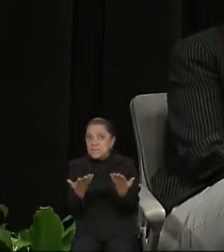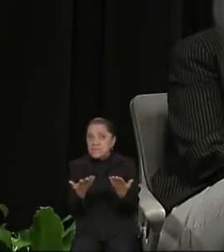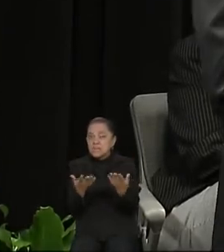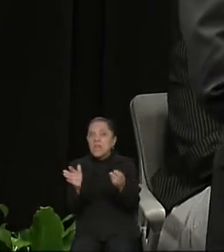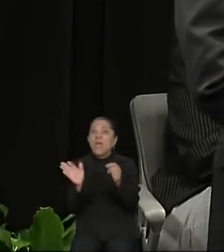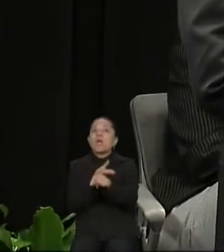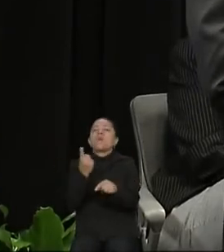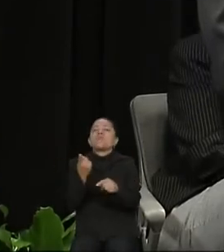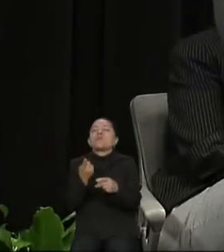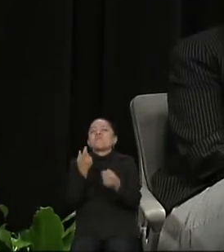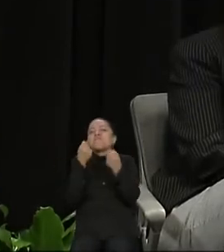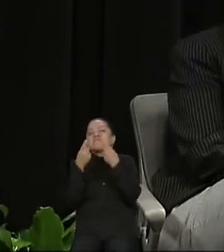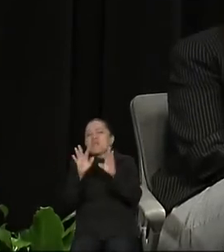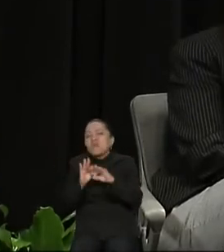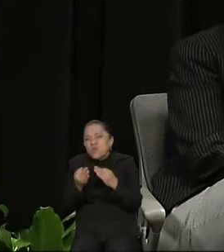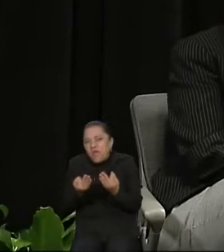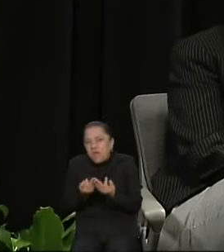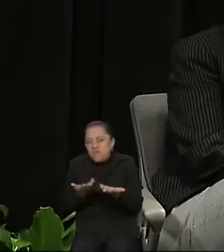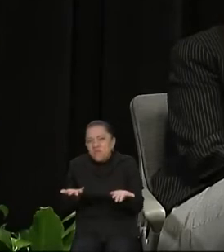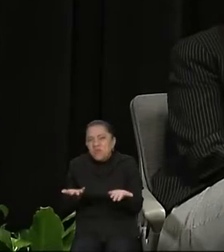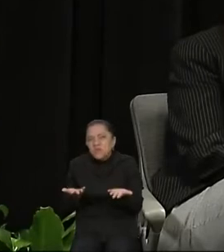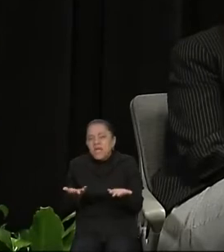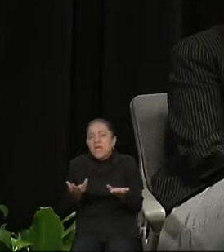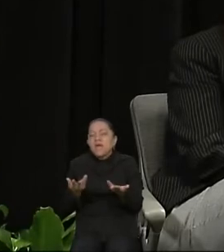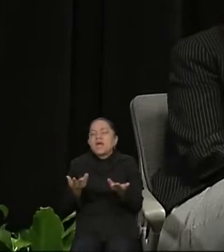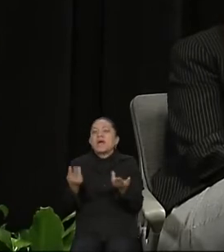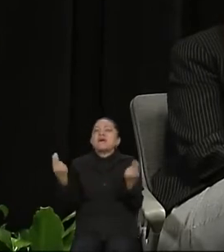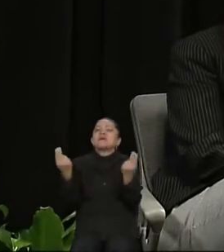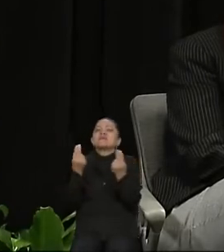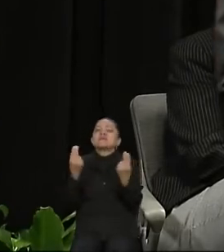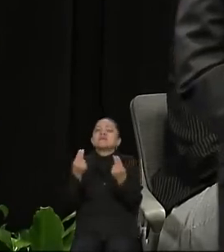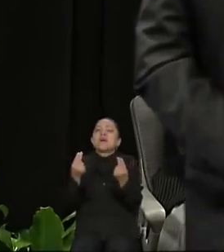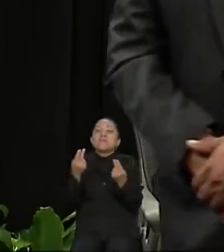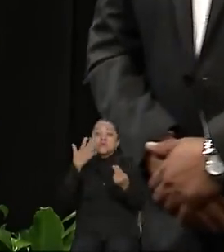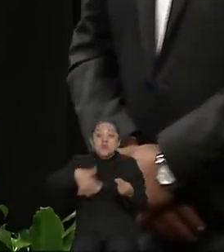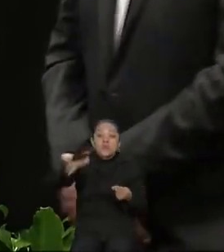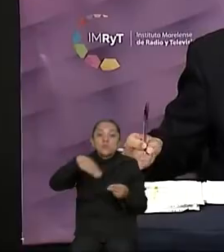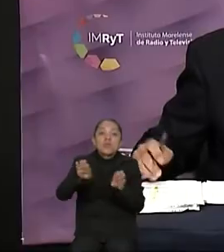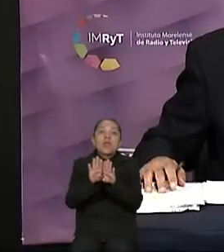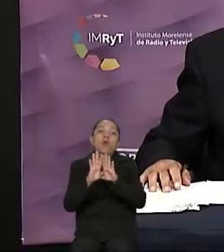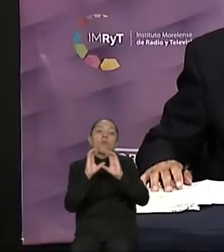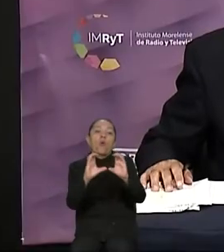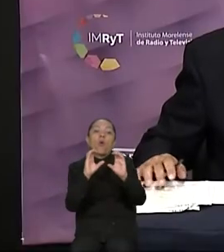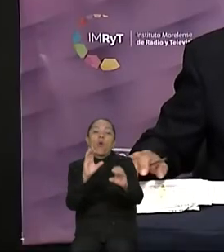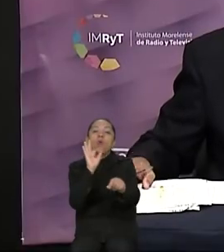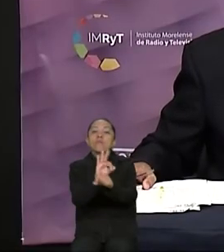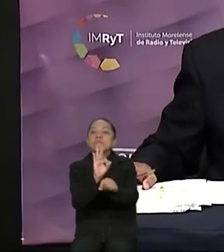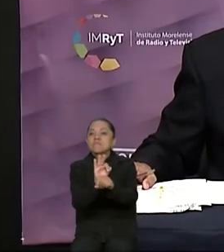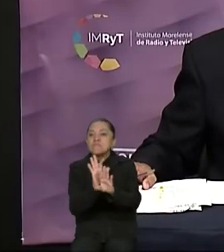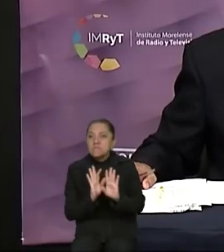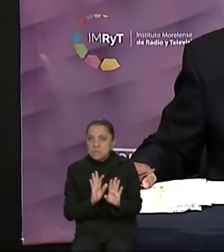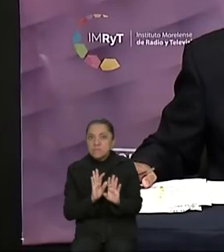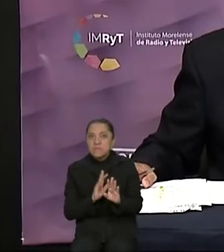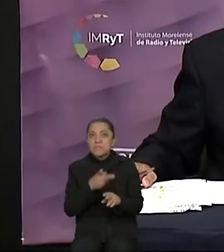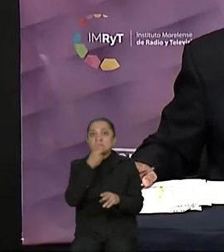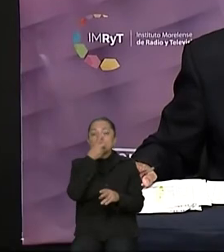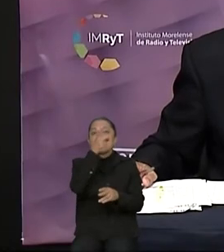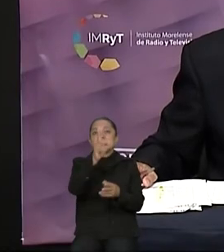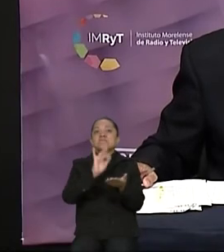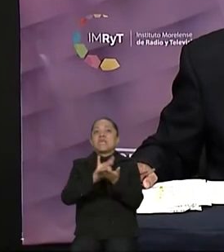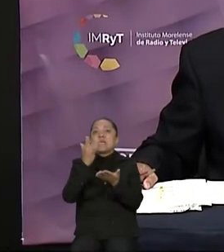otra tenemos que buscar cómo protegela. Gracias. Gracias, candidato. Tiene aún 13 segundos.